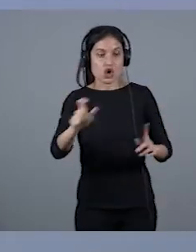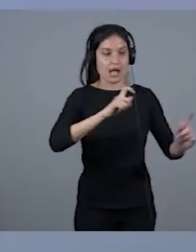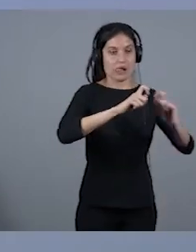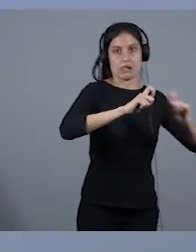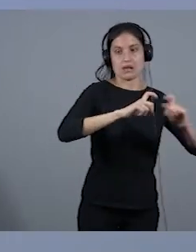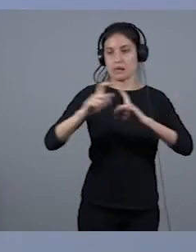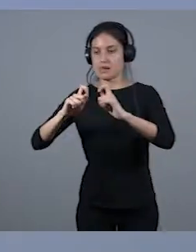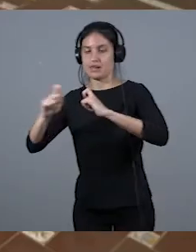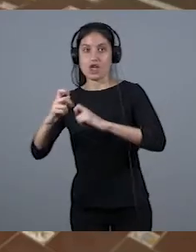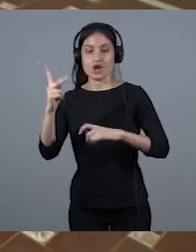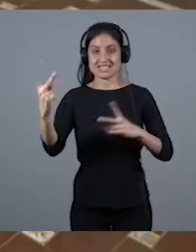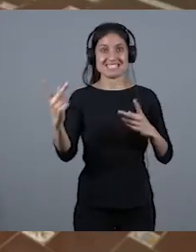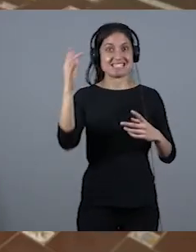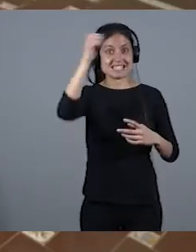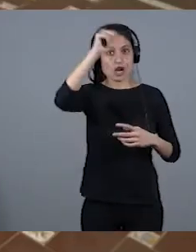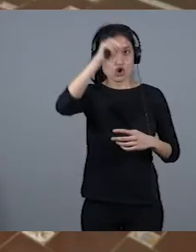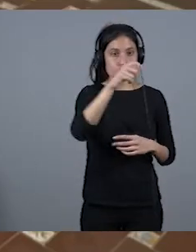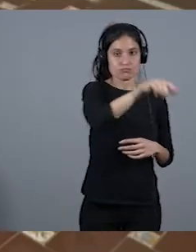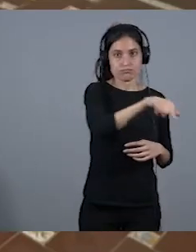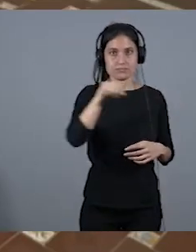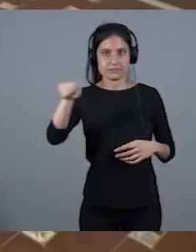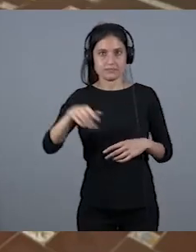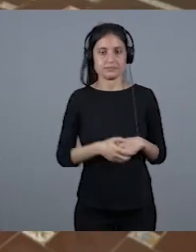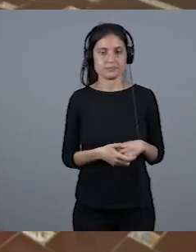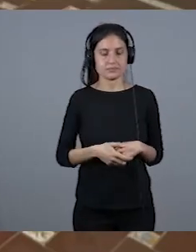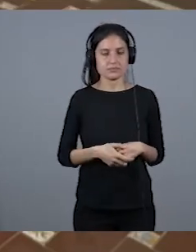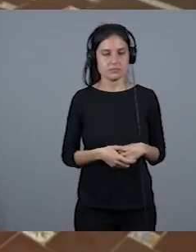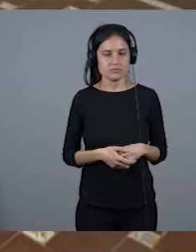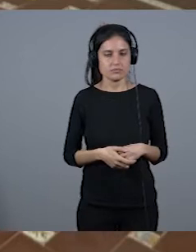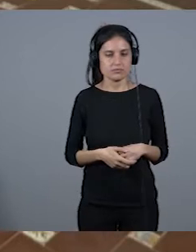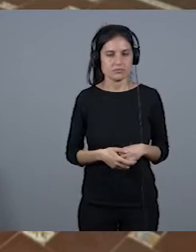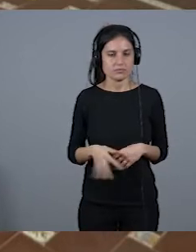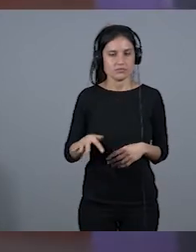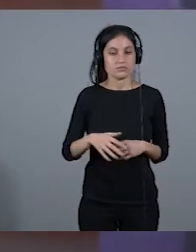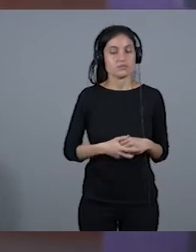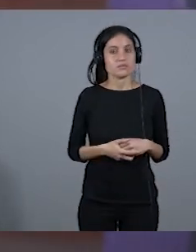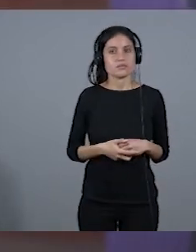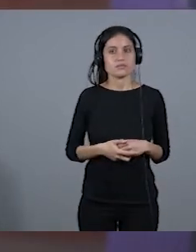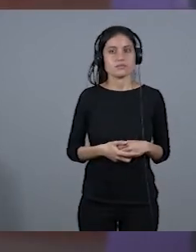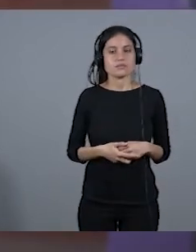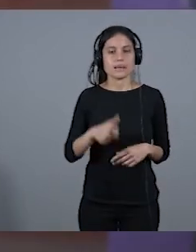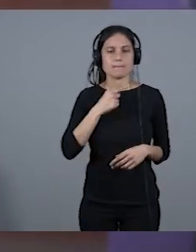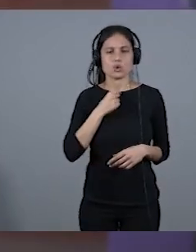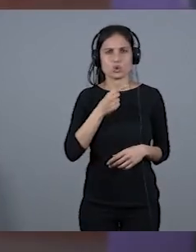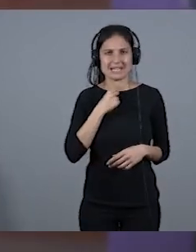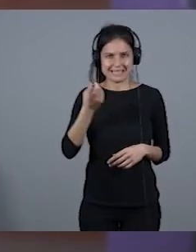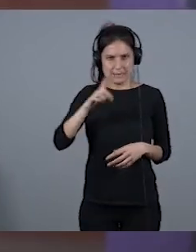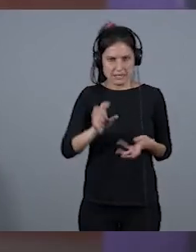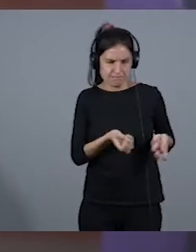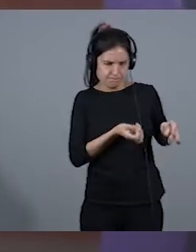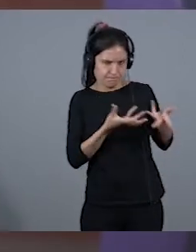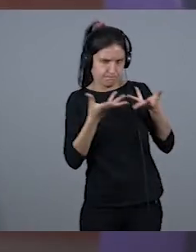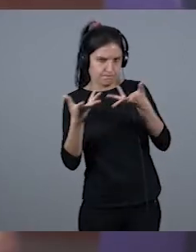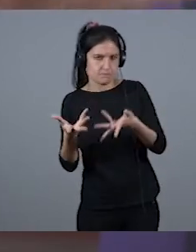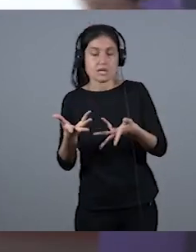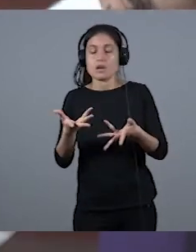inconcebible. Y la cuestión del fondo, yo creo que, o lo que me gustaría también poner aquí en común, es por qué se te cuestiona